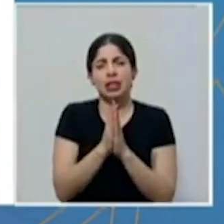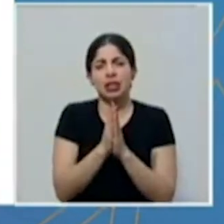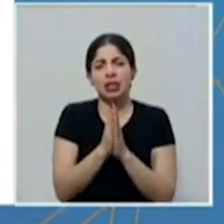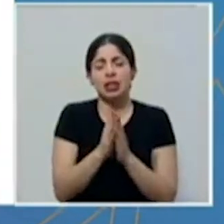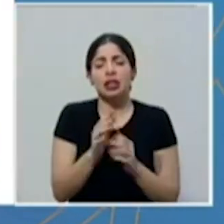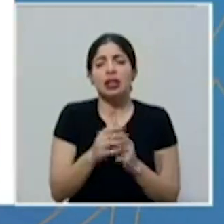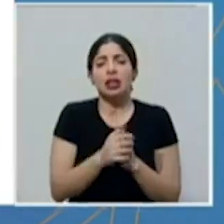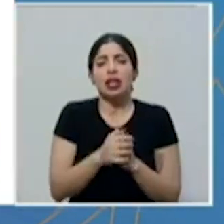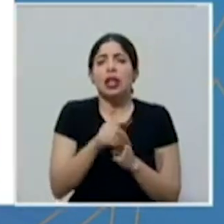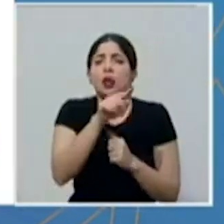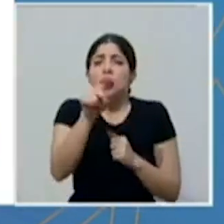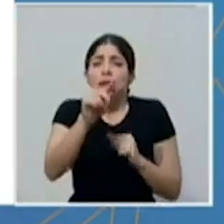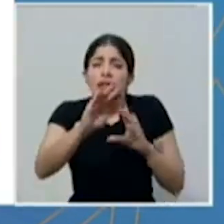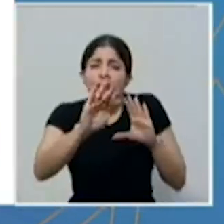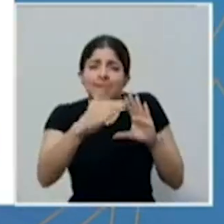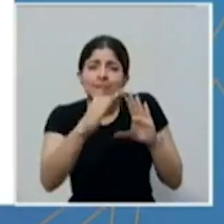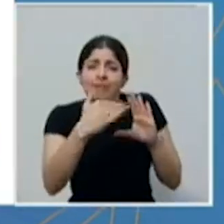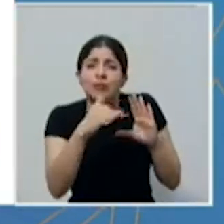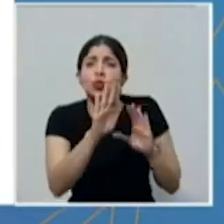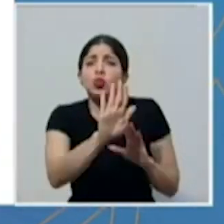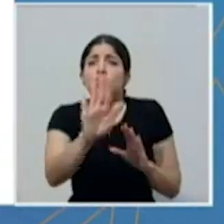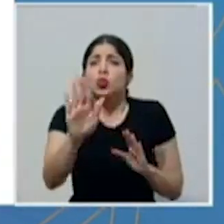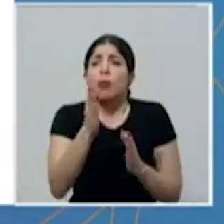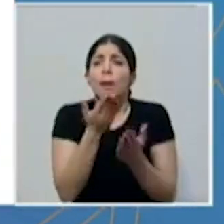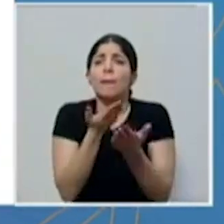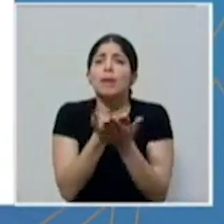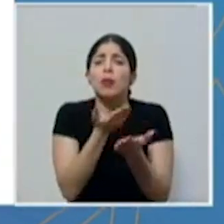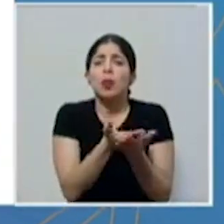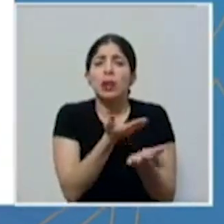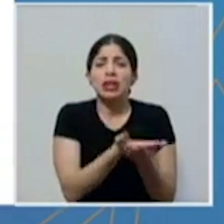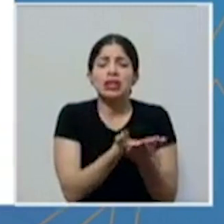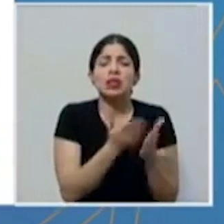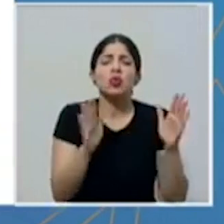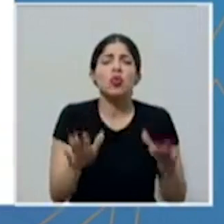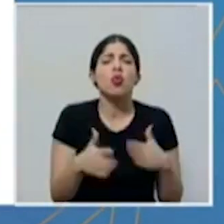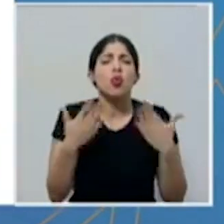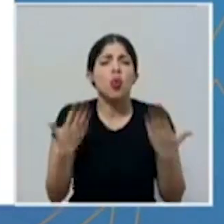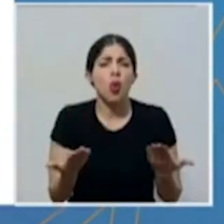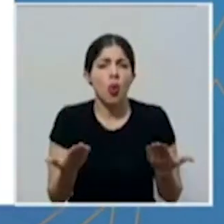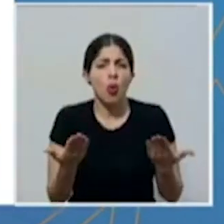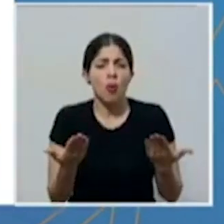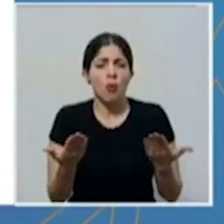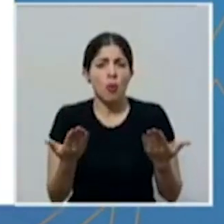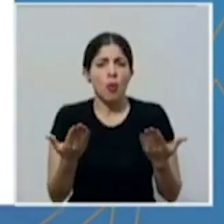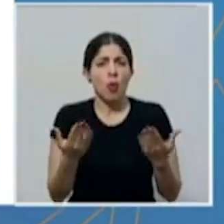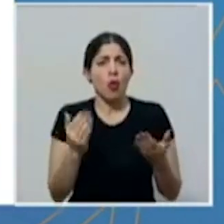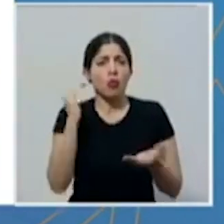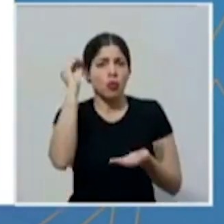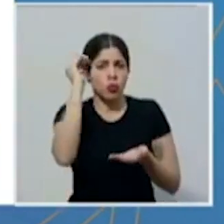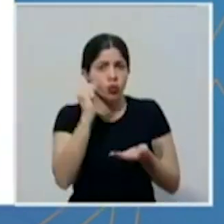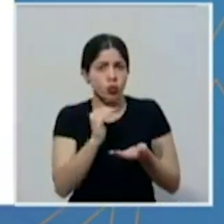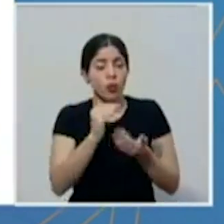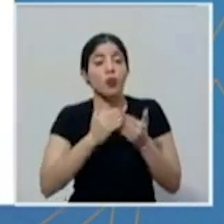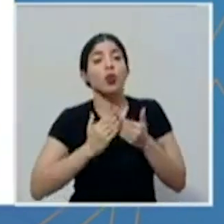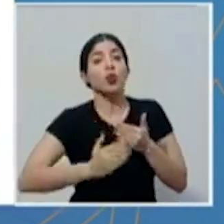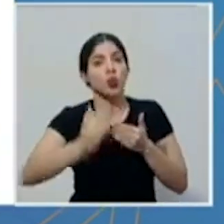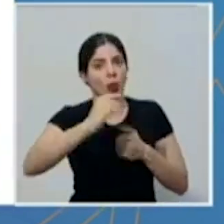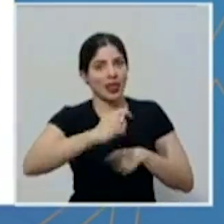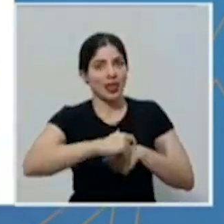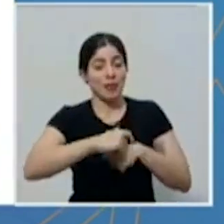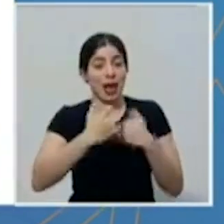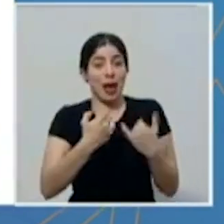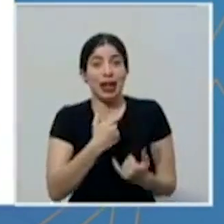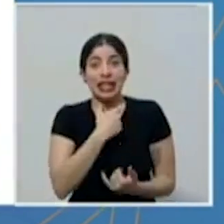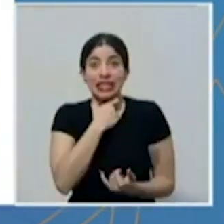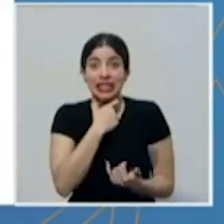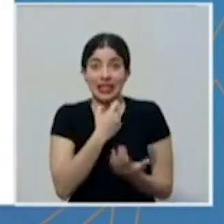hagan llegar propuestas sobre cómo reducir de manera sostenible el déficit